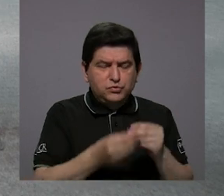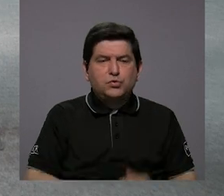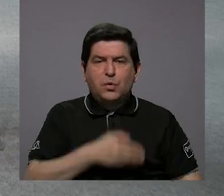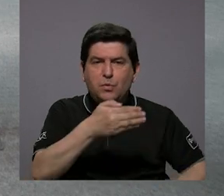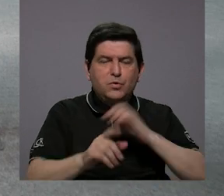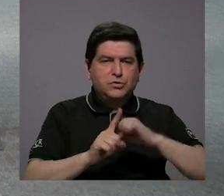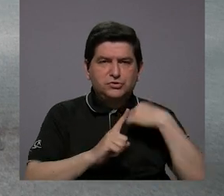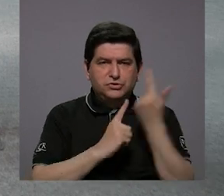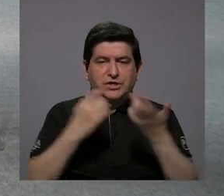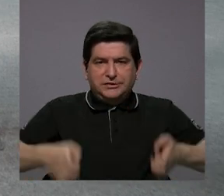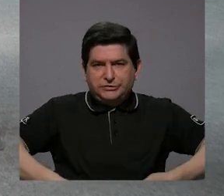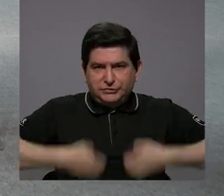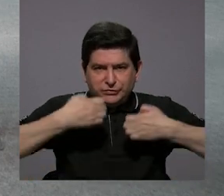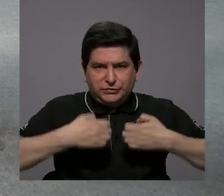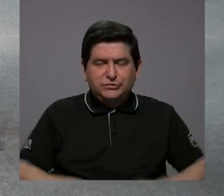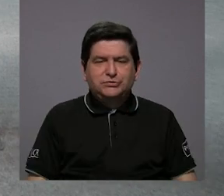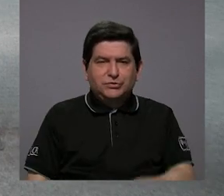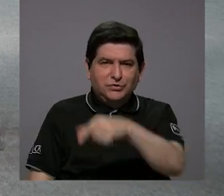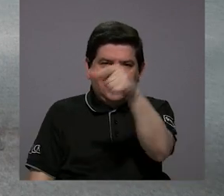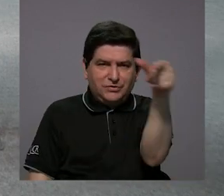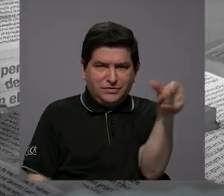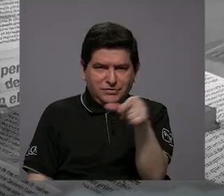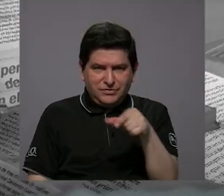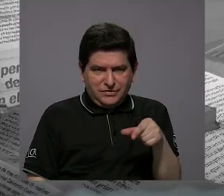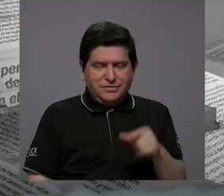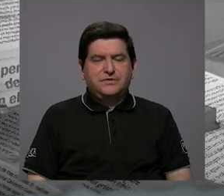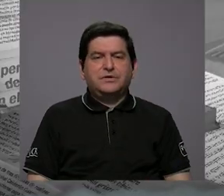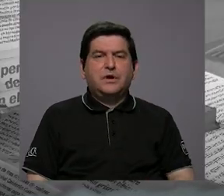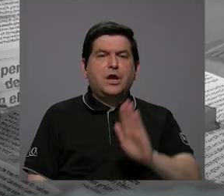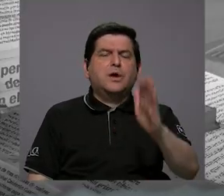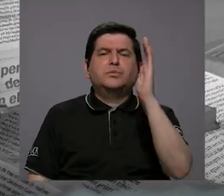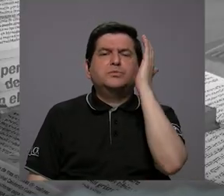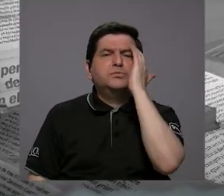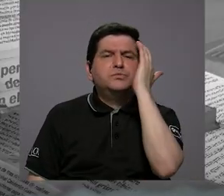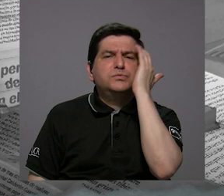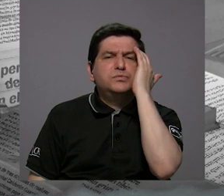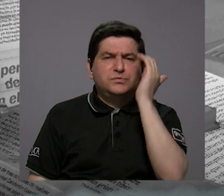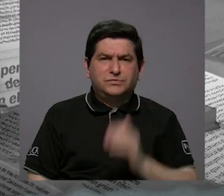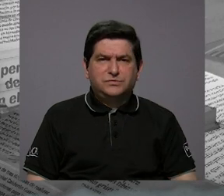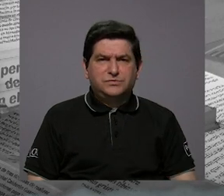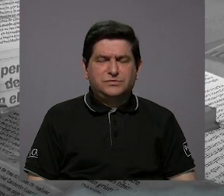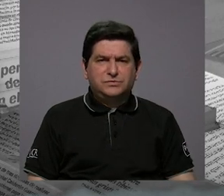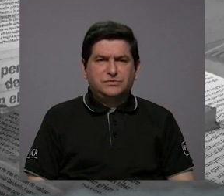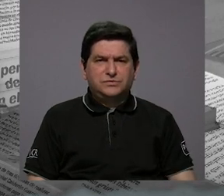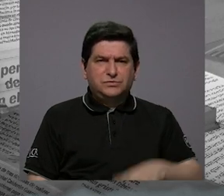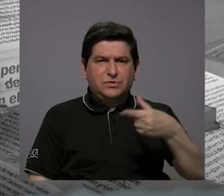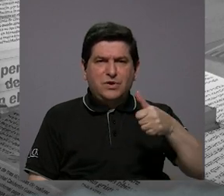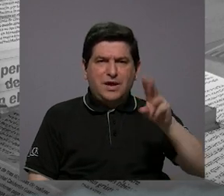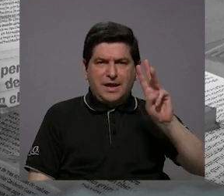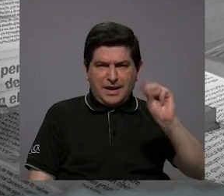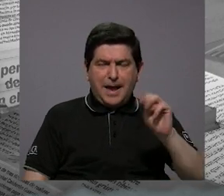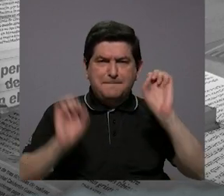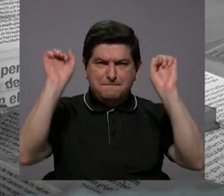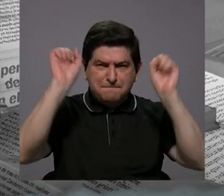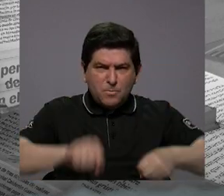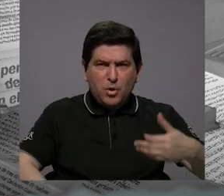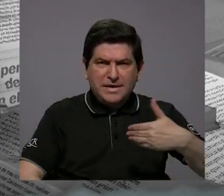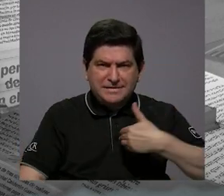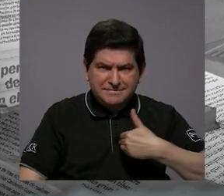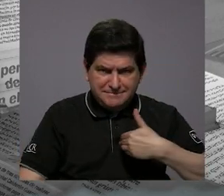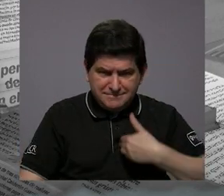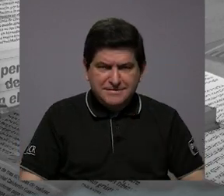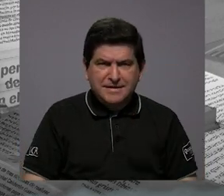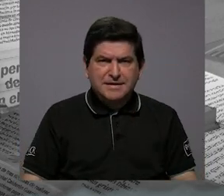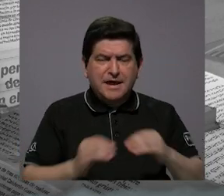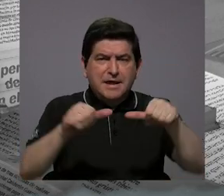social que hay en las cuencas. De acuerdo a su conocimiento, el área metropolitana puede tener